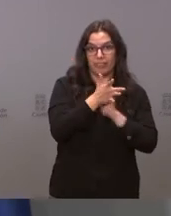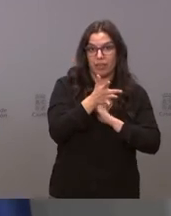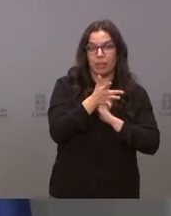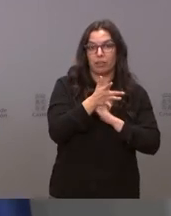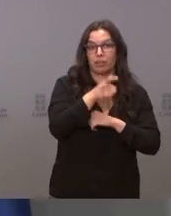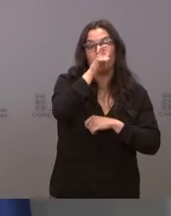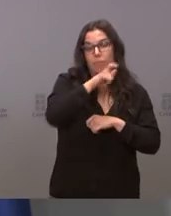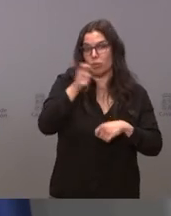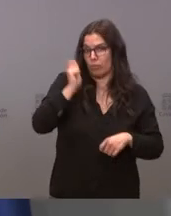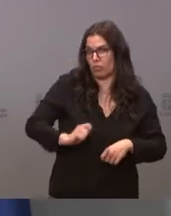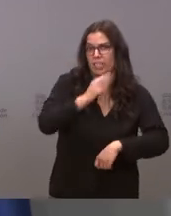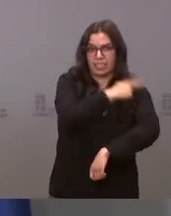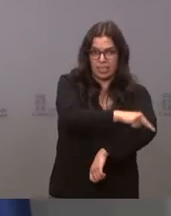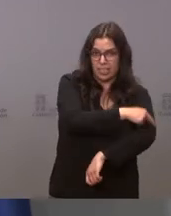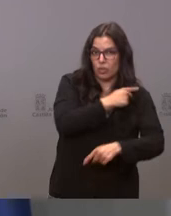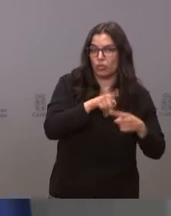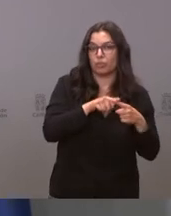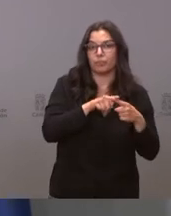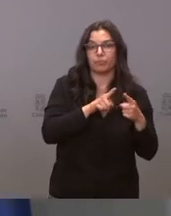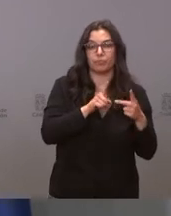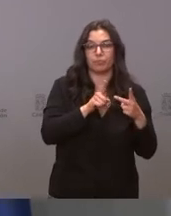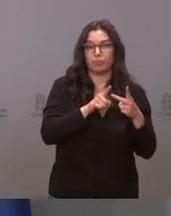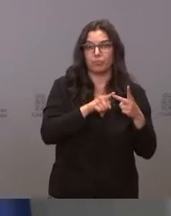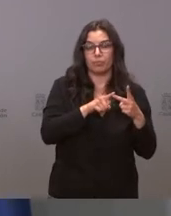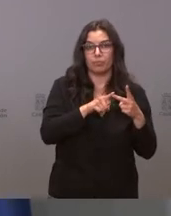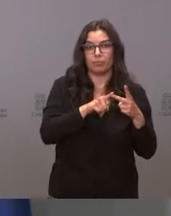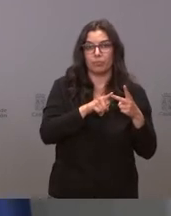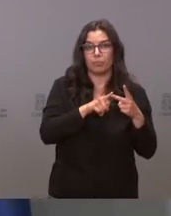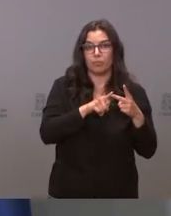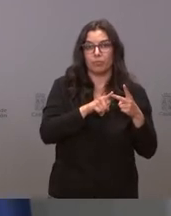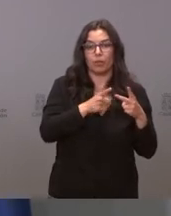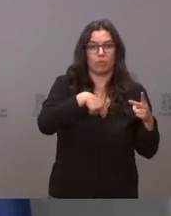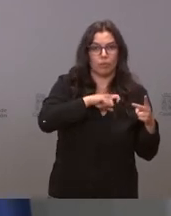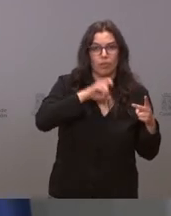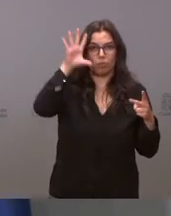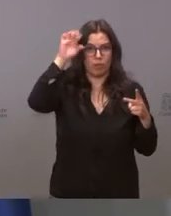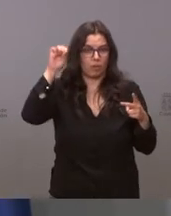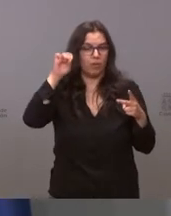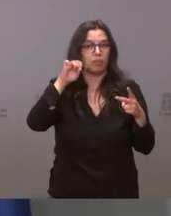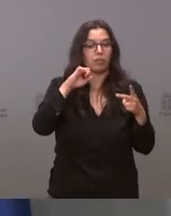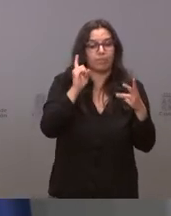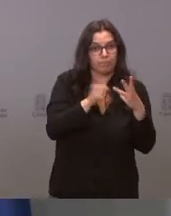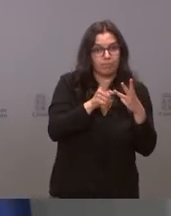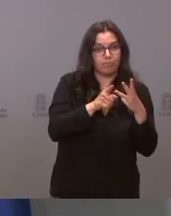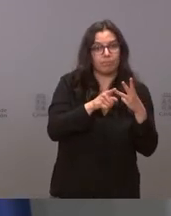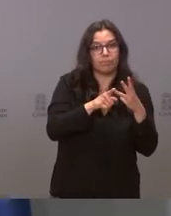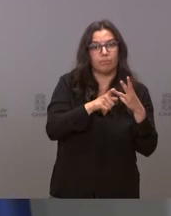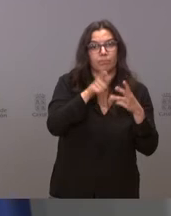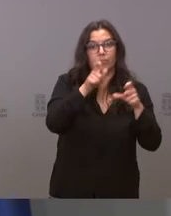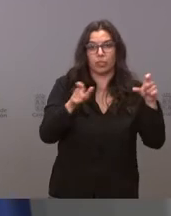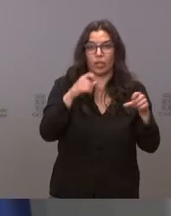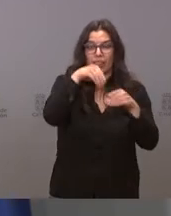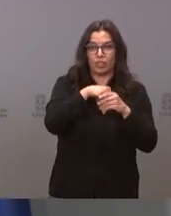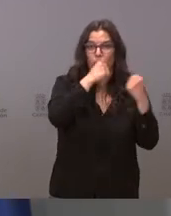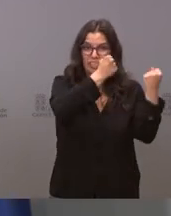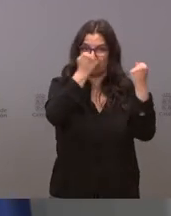sanitario personal de las fuerzas y cuerpos de seguridad personal que trabajan en instituciones